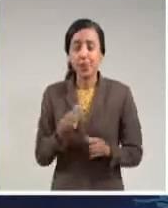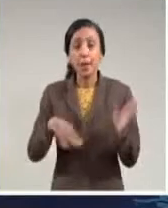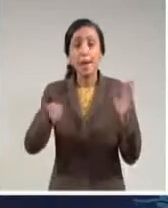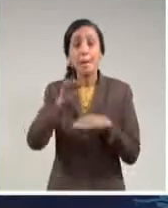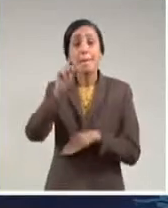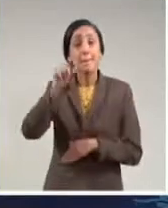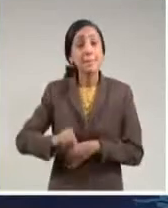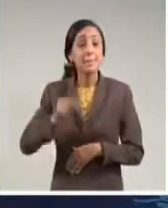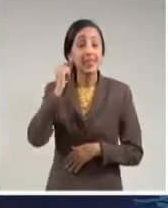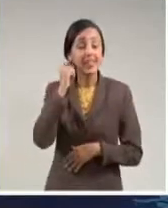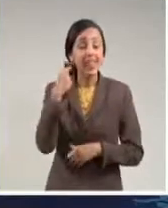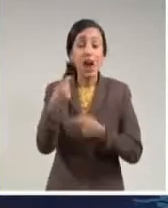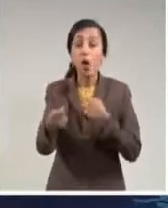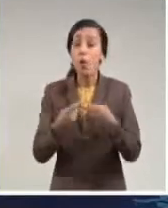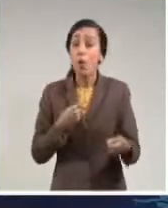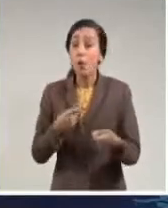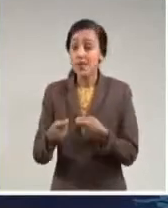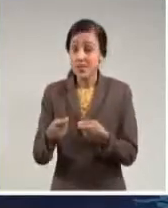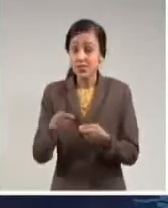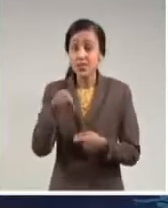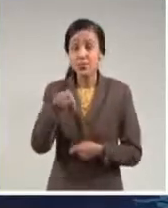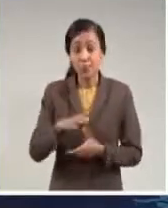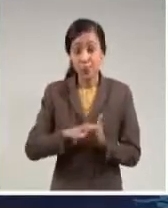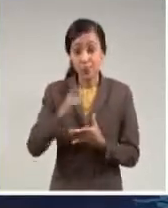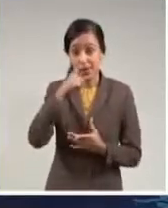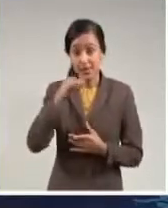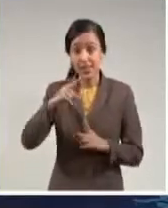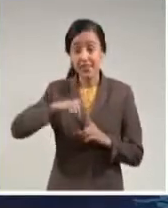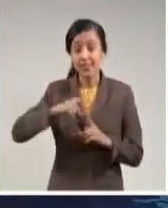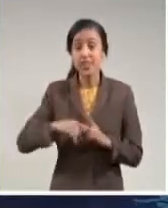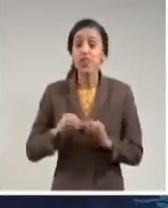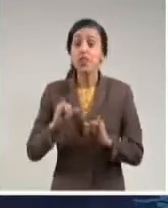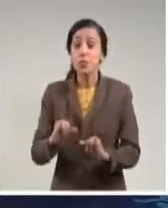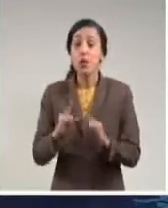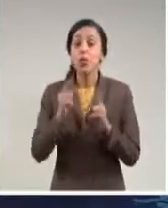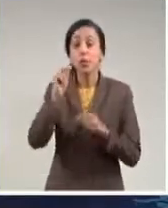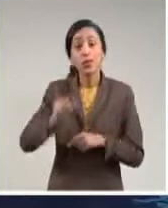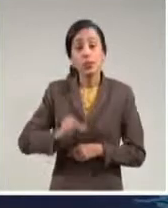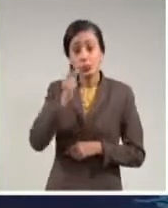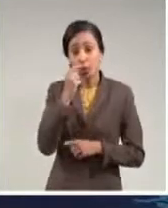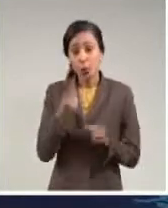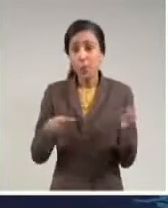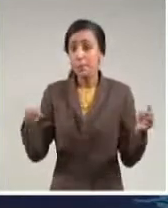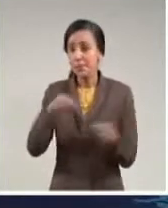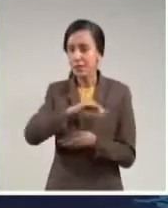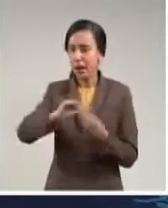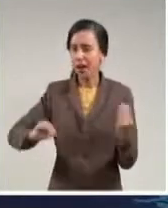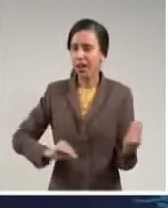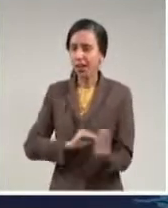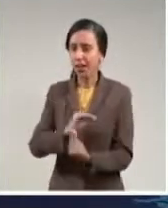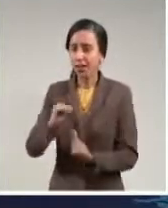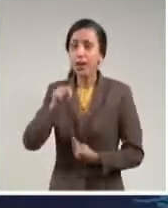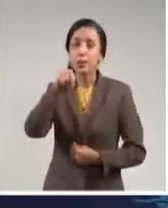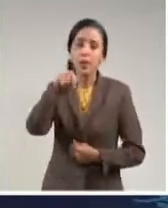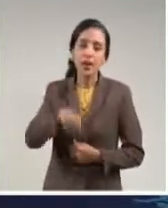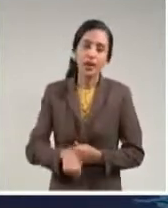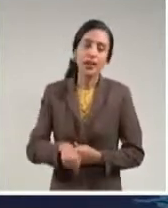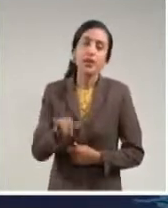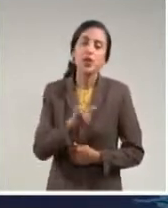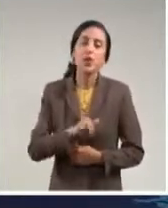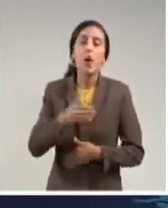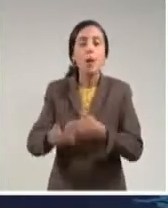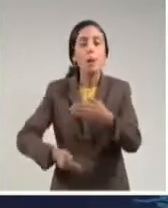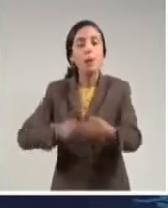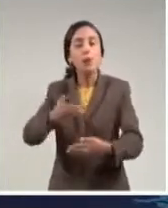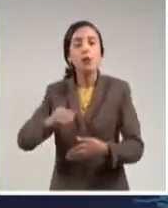La ministra de Comercio Interior, Bexi Díaz Velásquez, informó a los diputados sobre las principales transformaciones del sector y el estado del